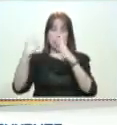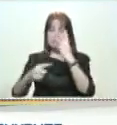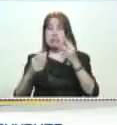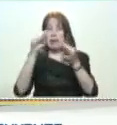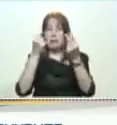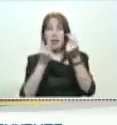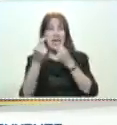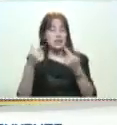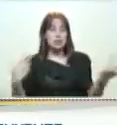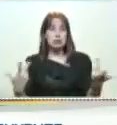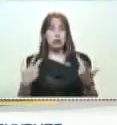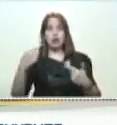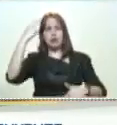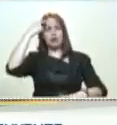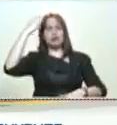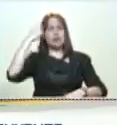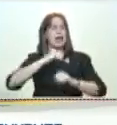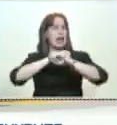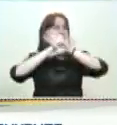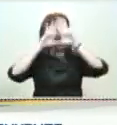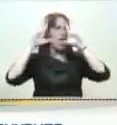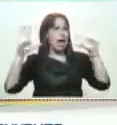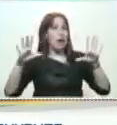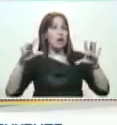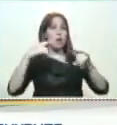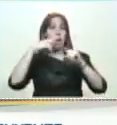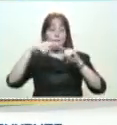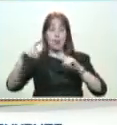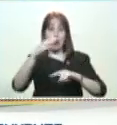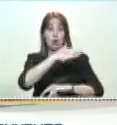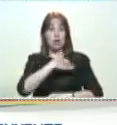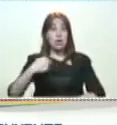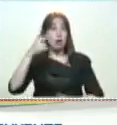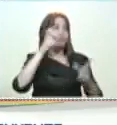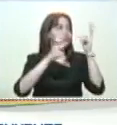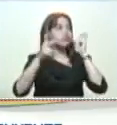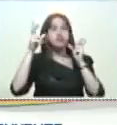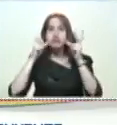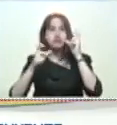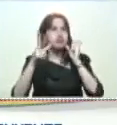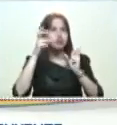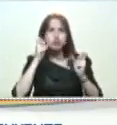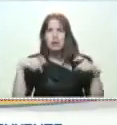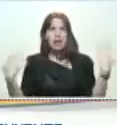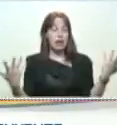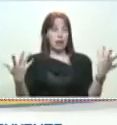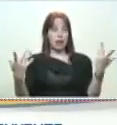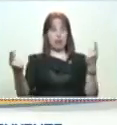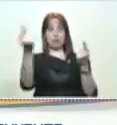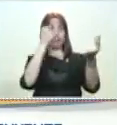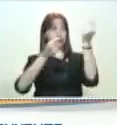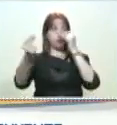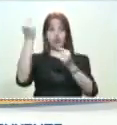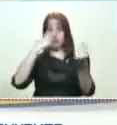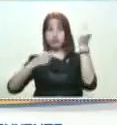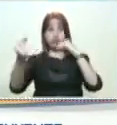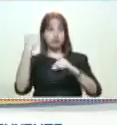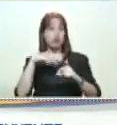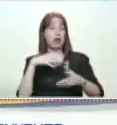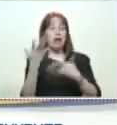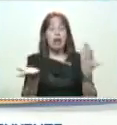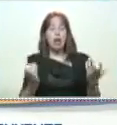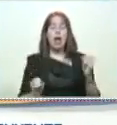es lo que vamos a hacer? Yo estoy claro de lo que hay que hacer. Pero quiero escuchar de manera dialéctica, flexible,